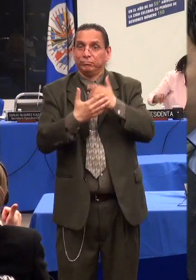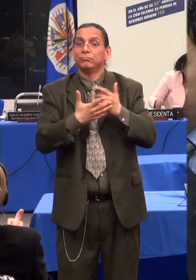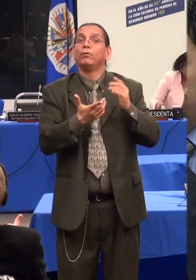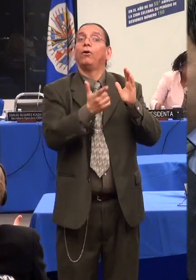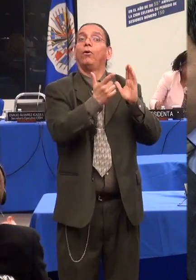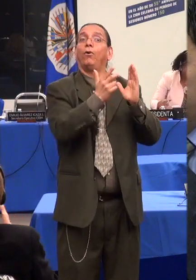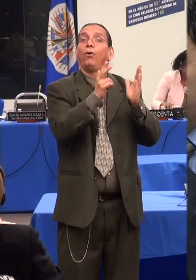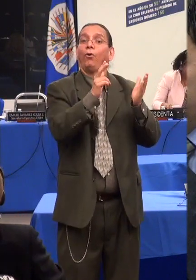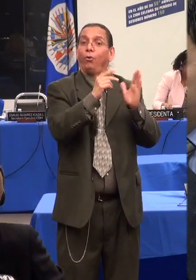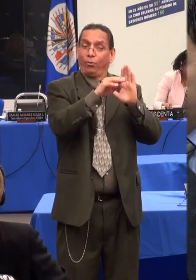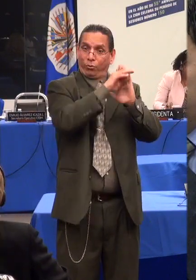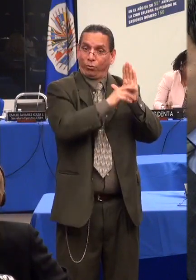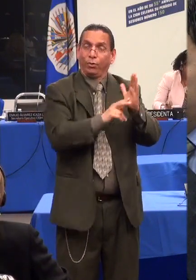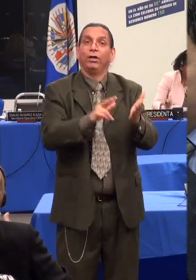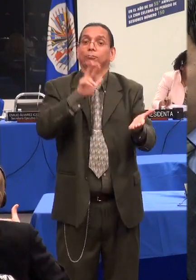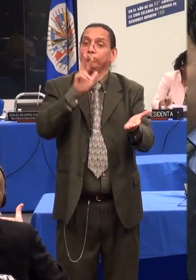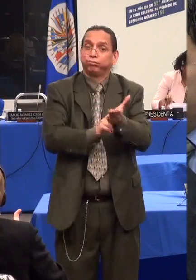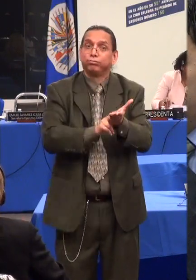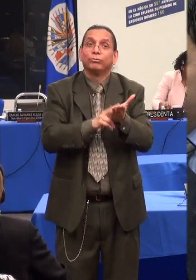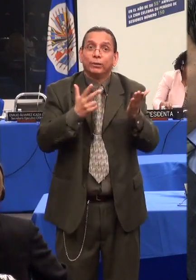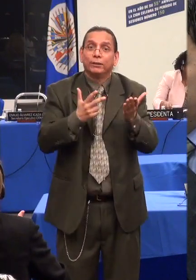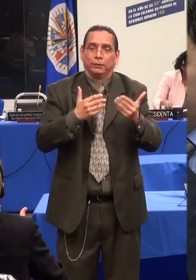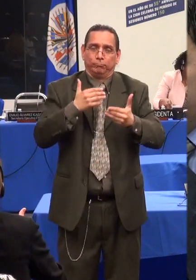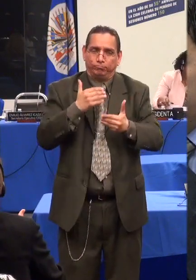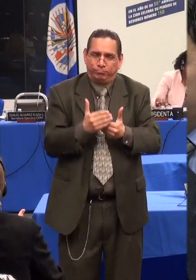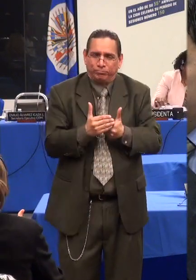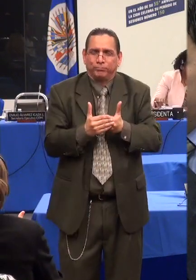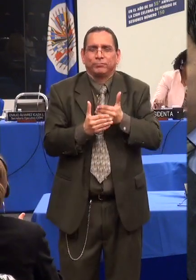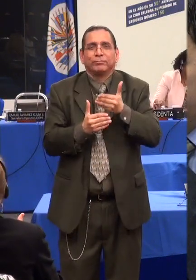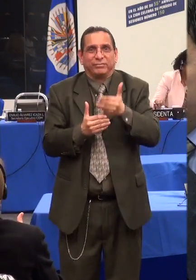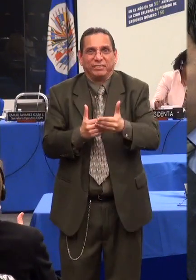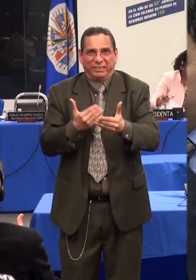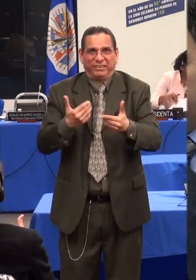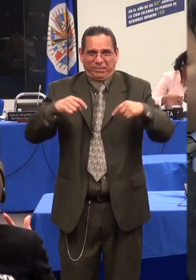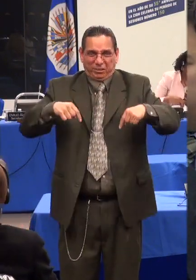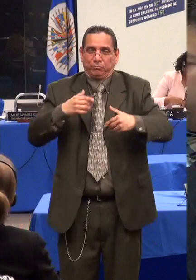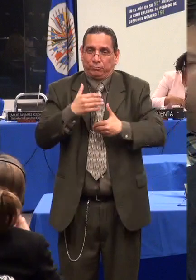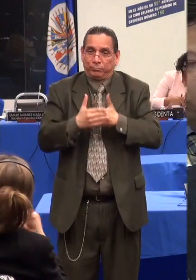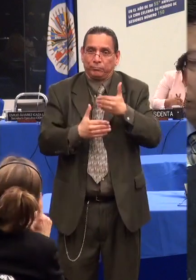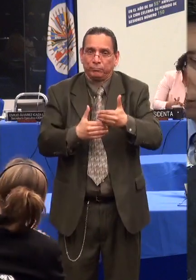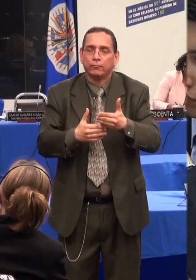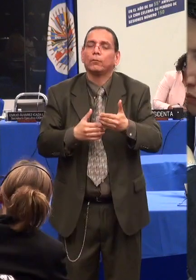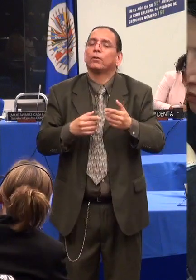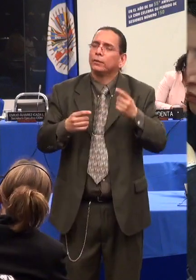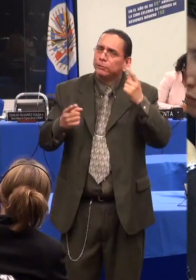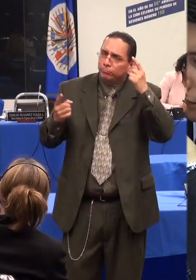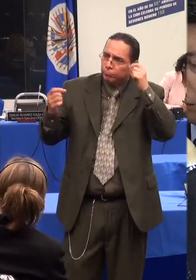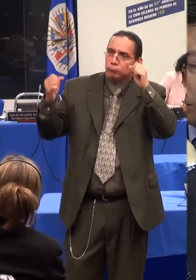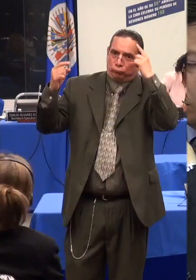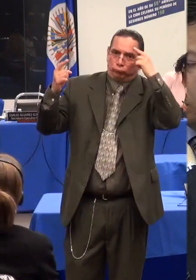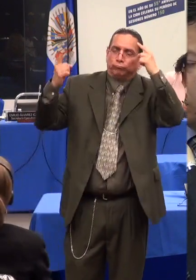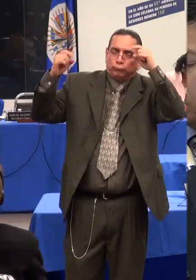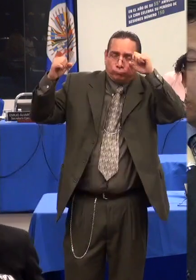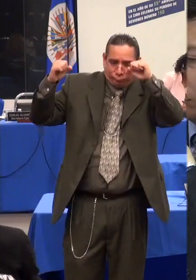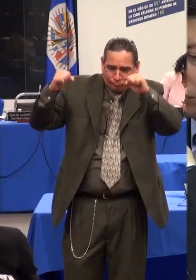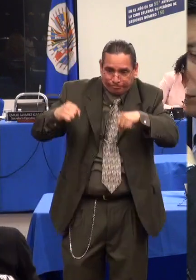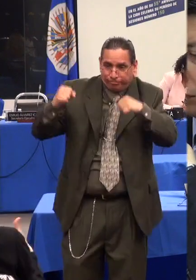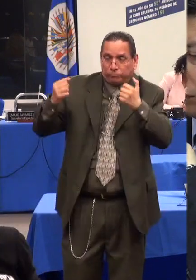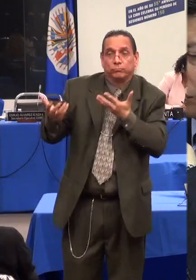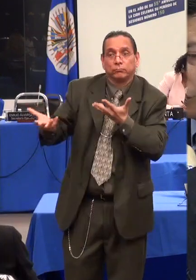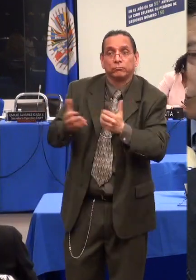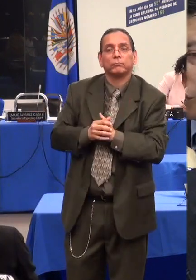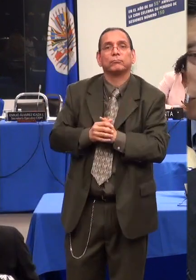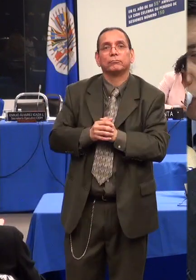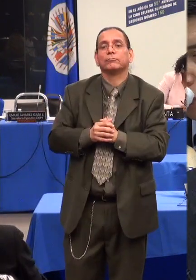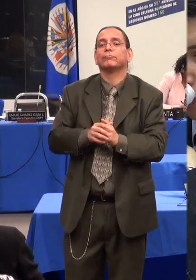intersectorial con la sociedad civil en su segunda fase. Esta ley plantea en su artículo 21 lo que consideramos